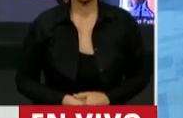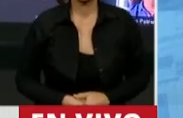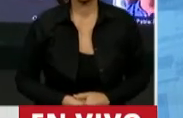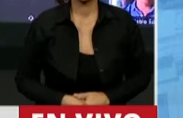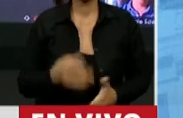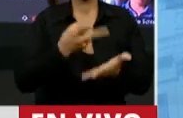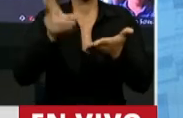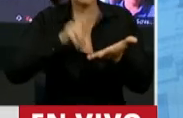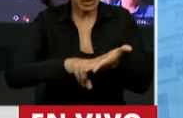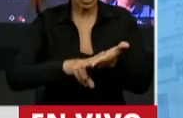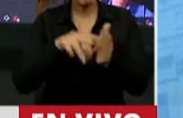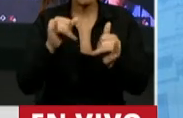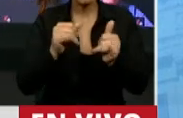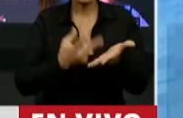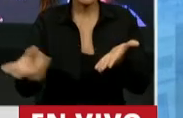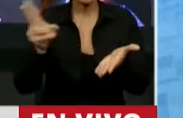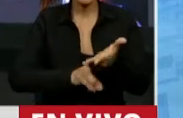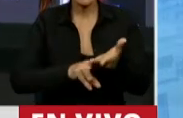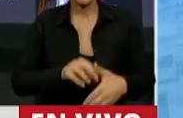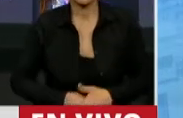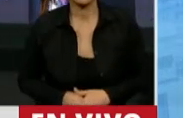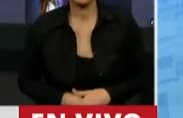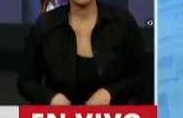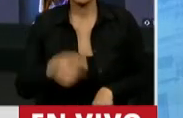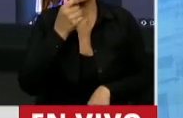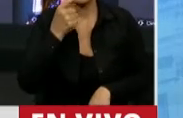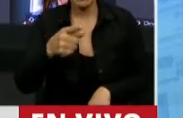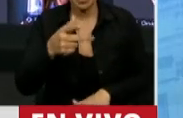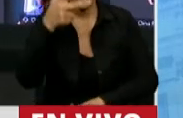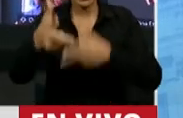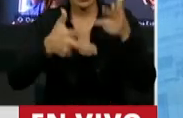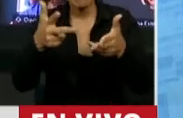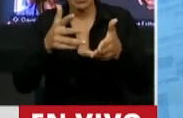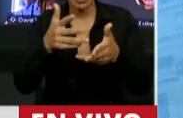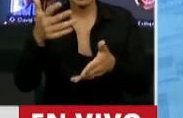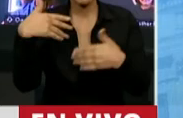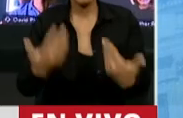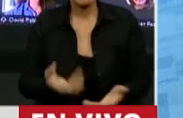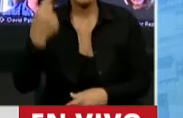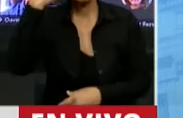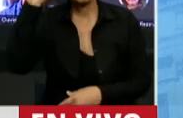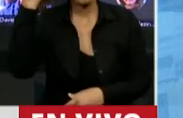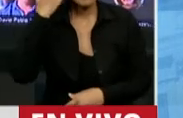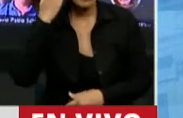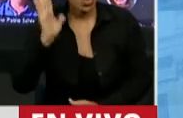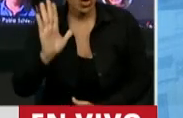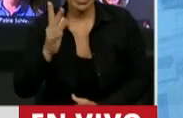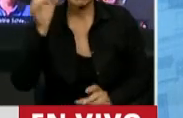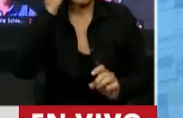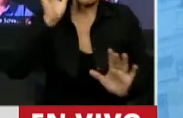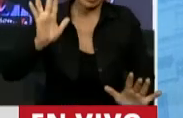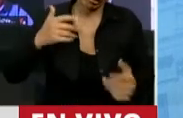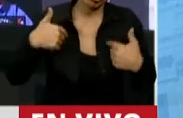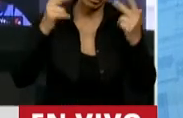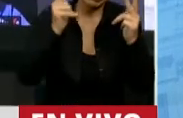Insisto, sí, insisto, en que si para hacer uso de la memoria, y permítame, voy a hacer algo que